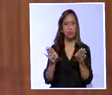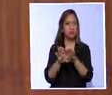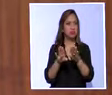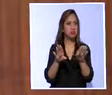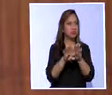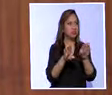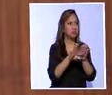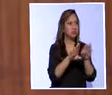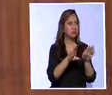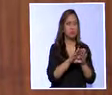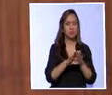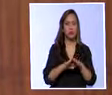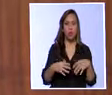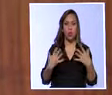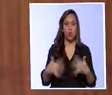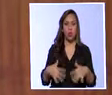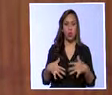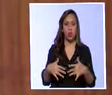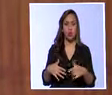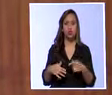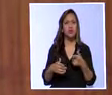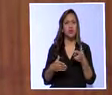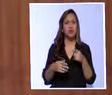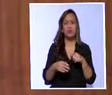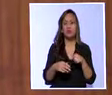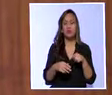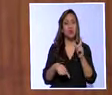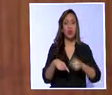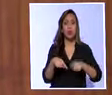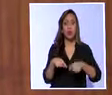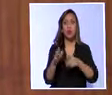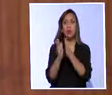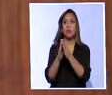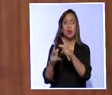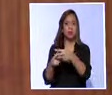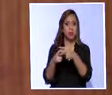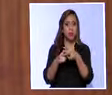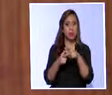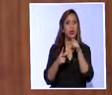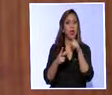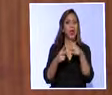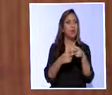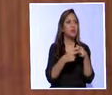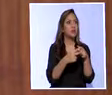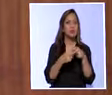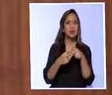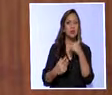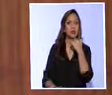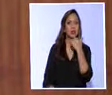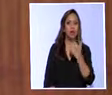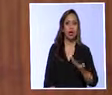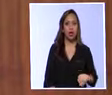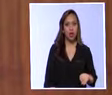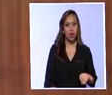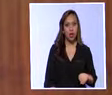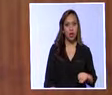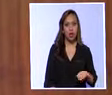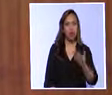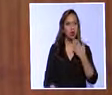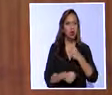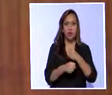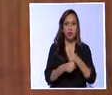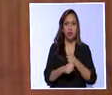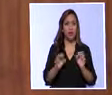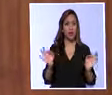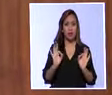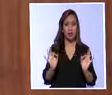nosotros, porque como caímos en deuda estábamos en la central de riesgos. ¿Quién nos iba a dar nada, ni un crédito, ni trabajo